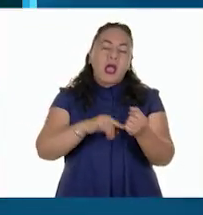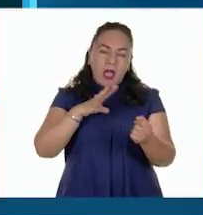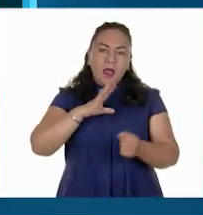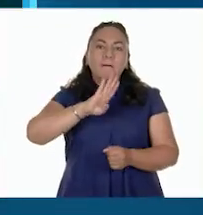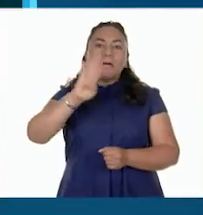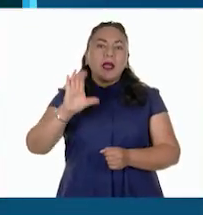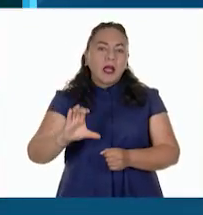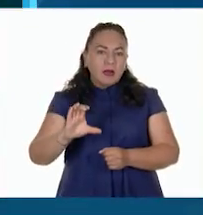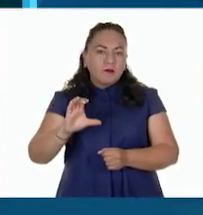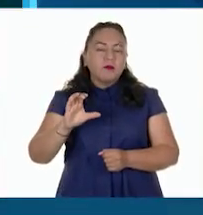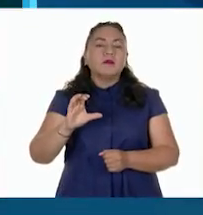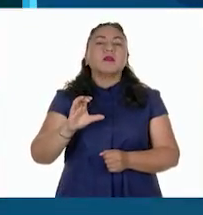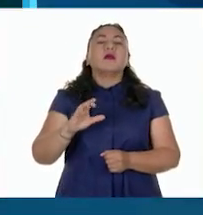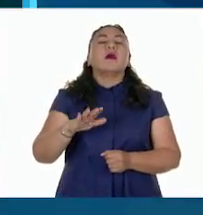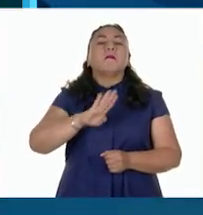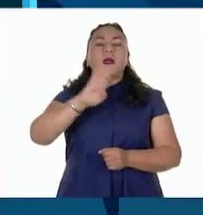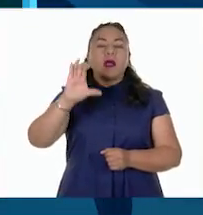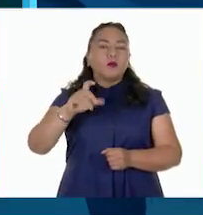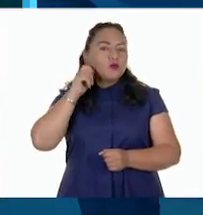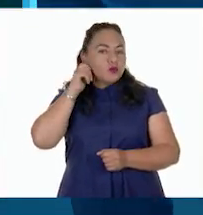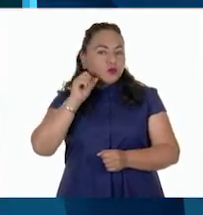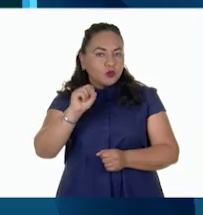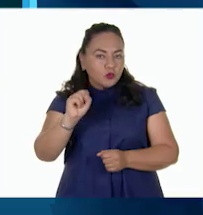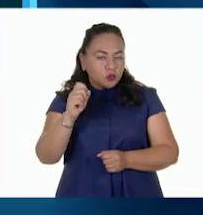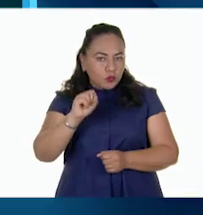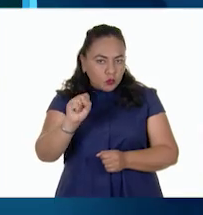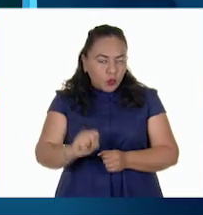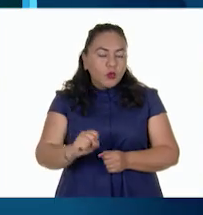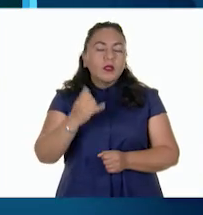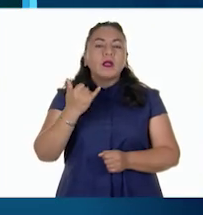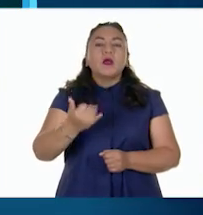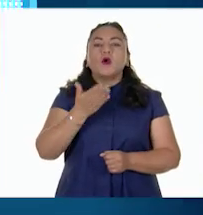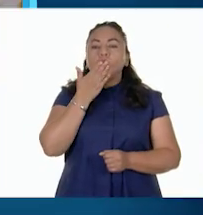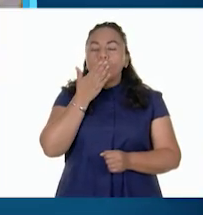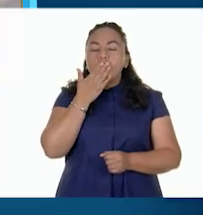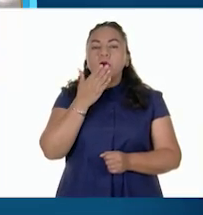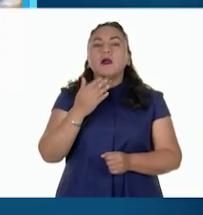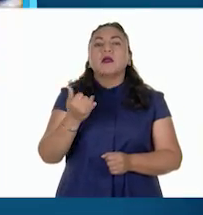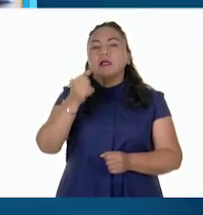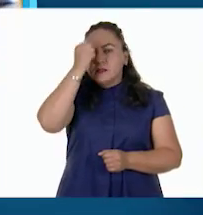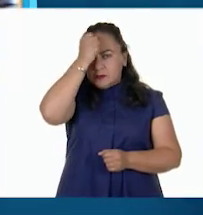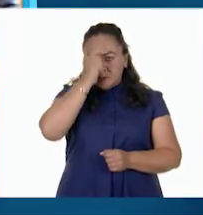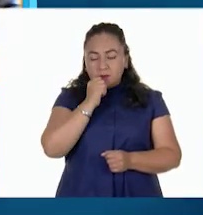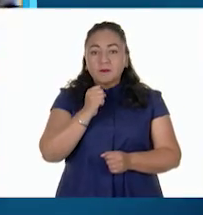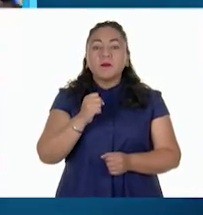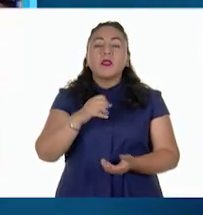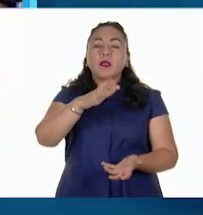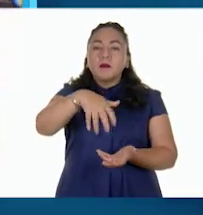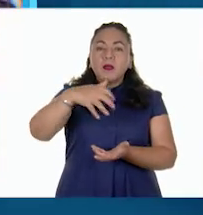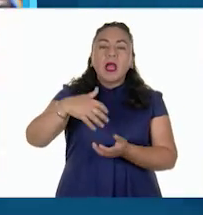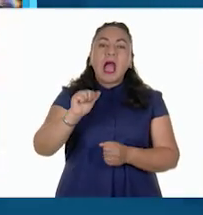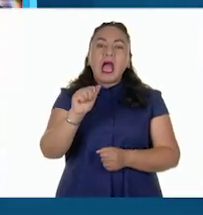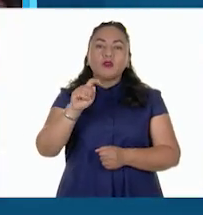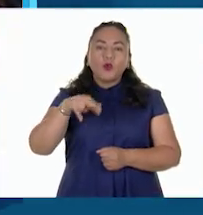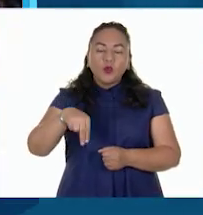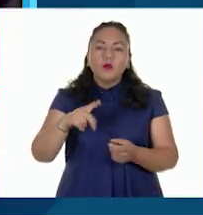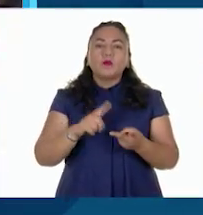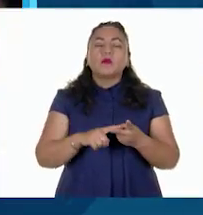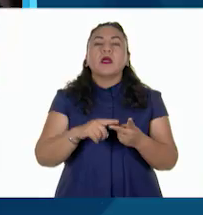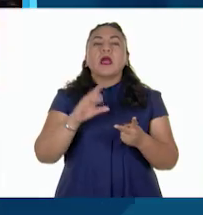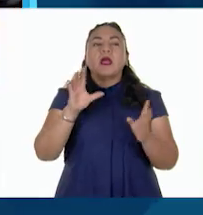Baja California, Baja California Sur, Sonora y Sinaloa. En ella se captura atún, calamar,